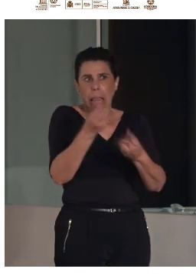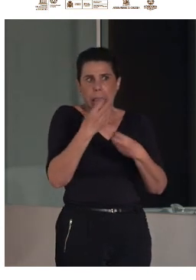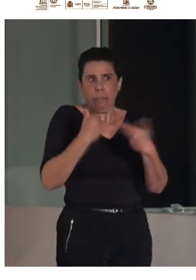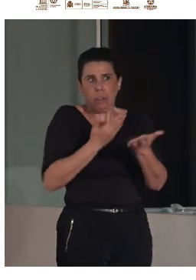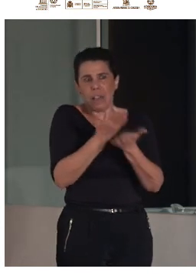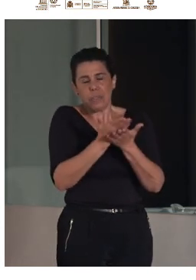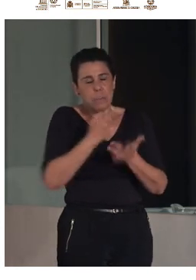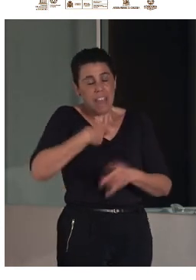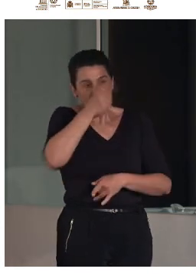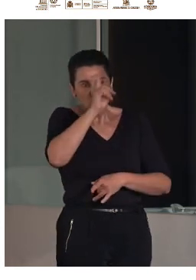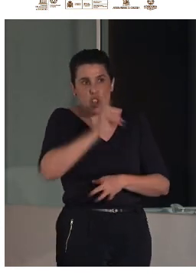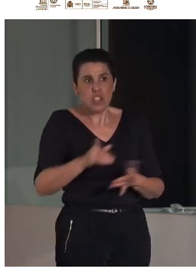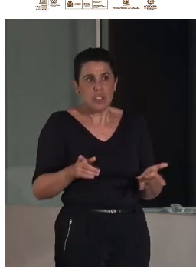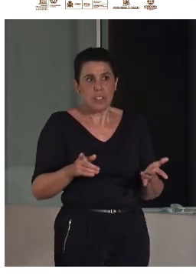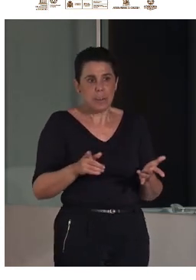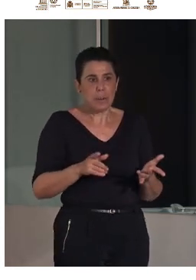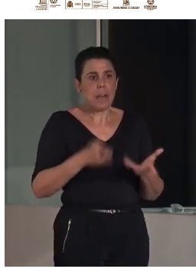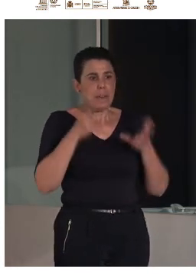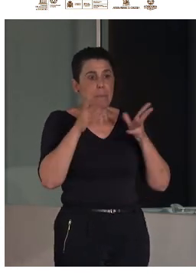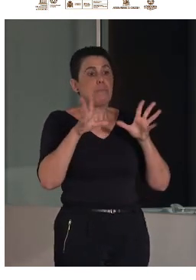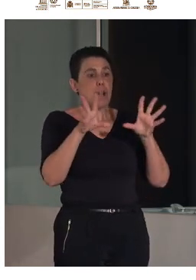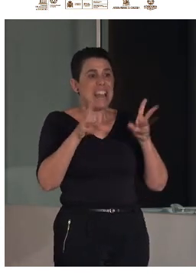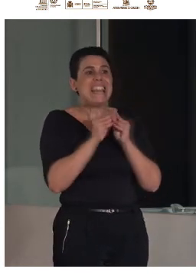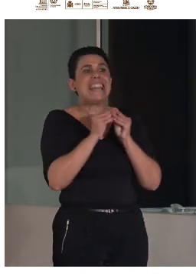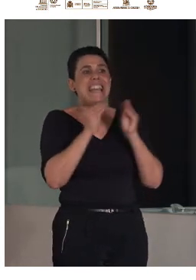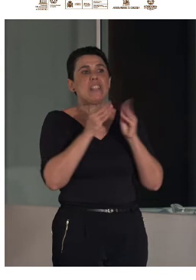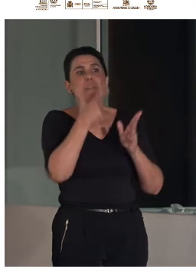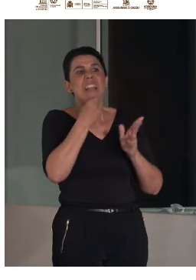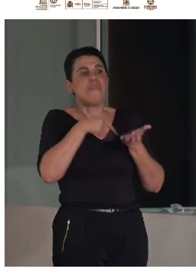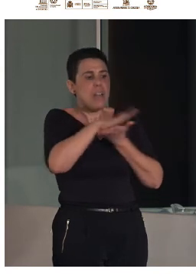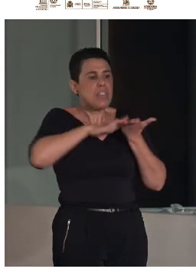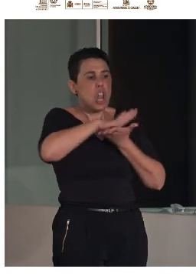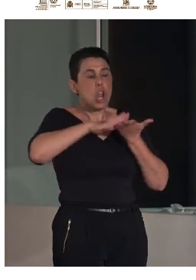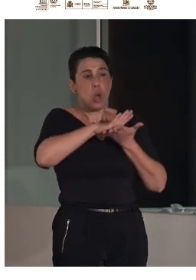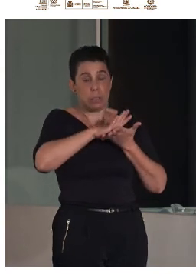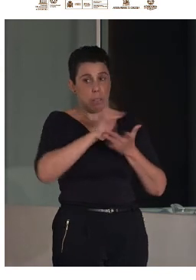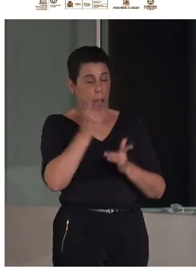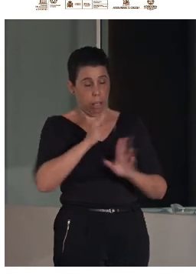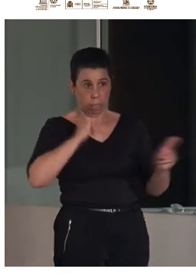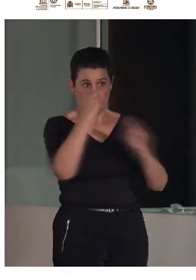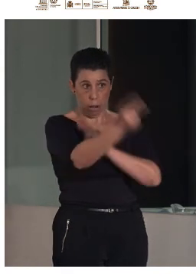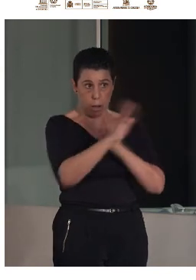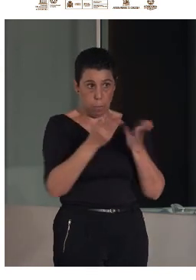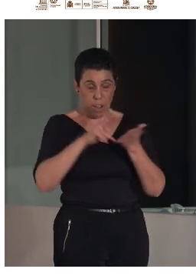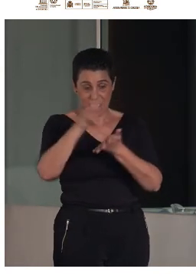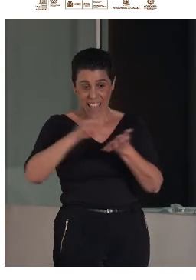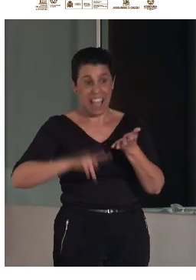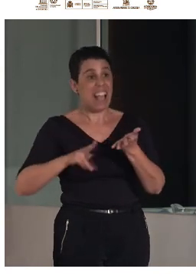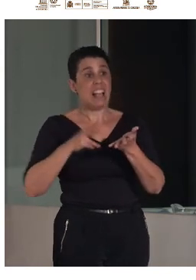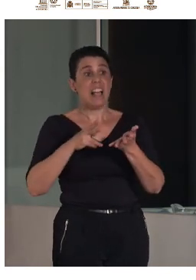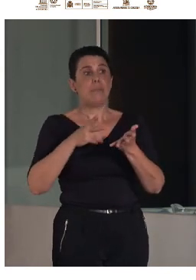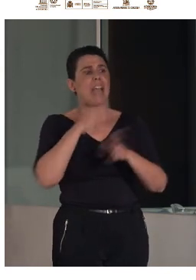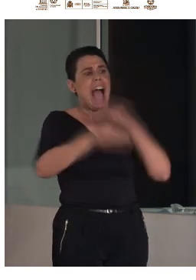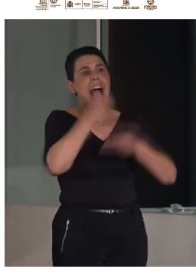fácil detectar lo esencial no no te aseguro que hacer una adaptación y lectura fácil no es nada fácil hay un proceso de selección de